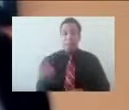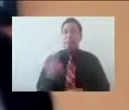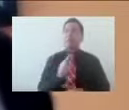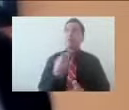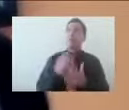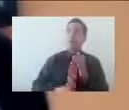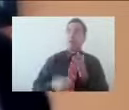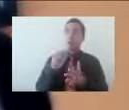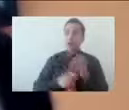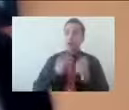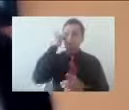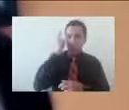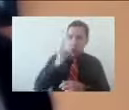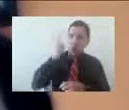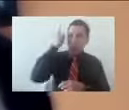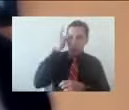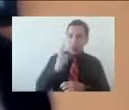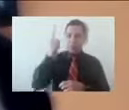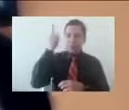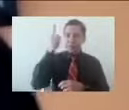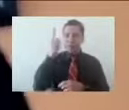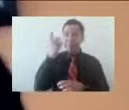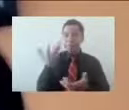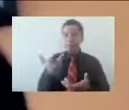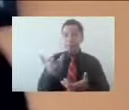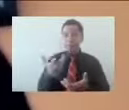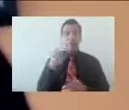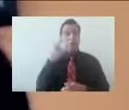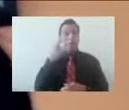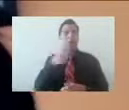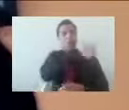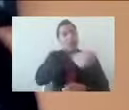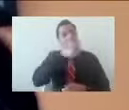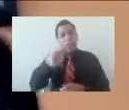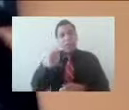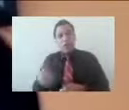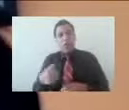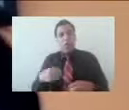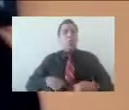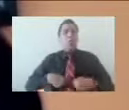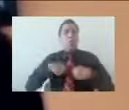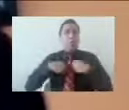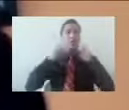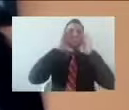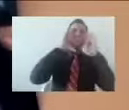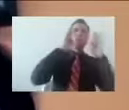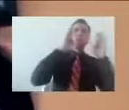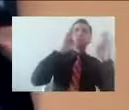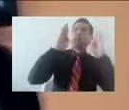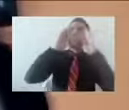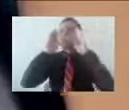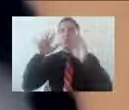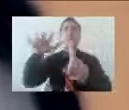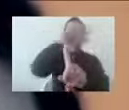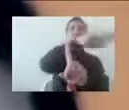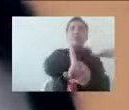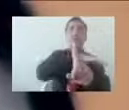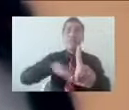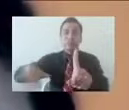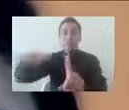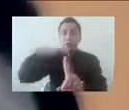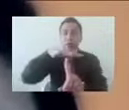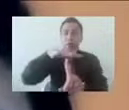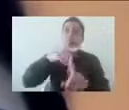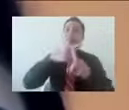porque cada uno de nosotros vamos a tener una visión de la vida totalmente diferente porque somos diferentes. Hay una frase